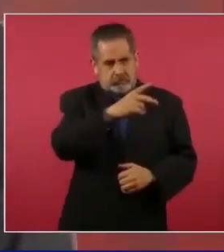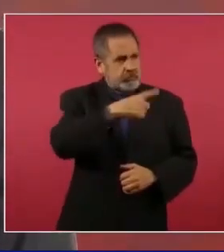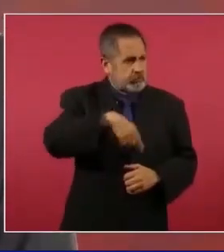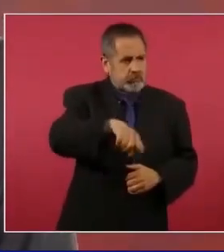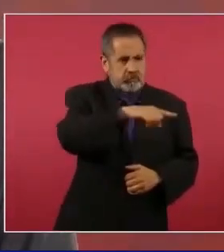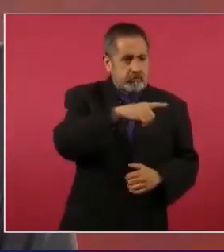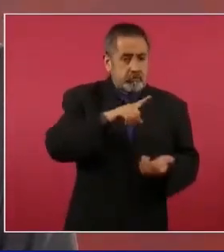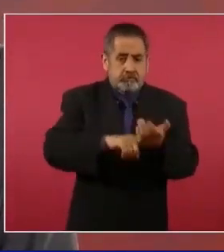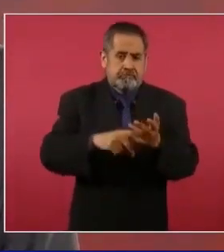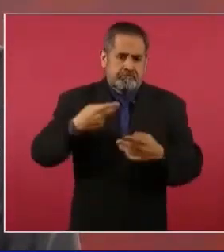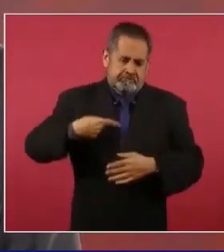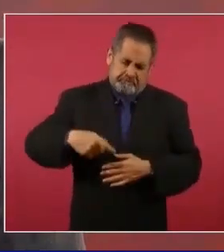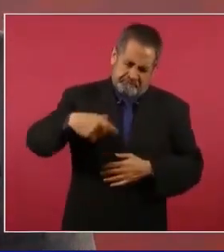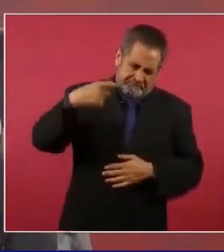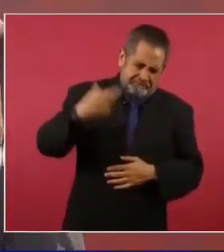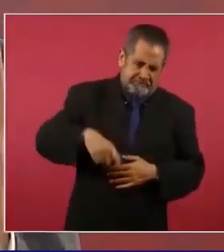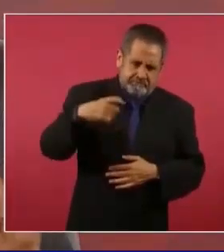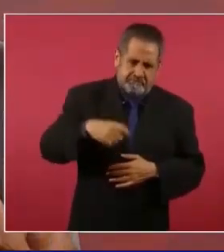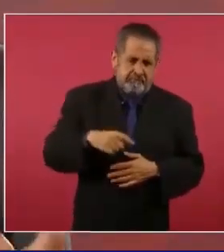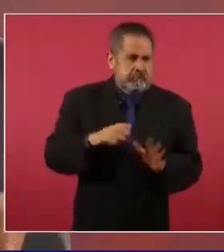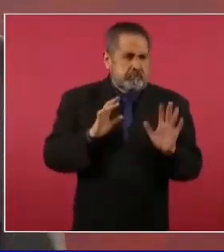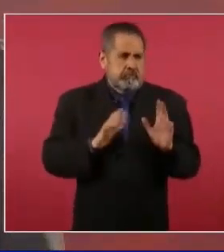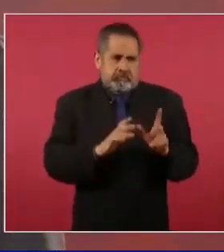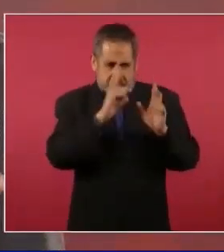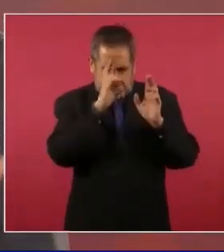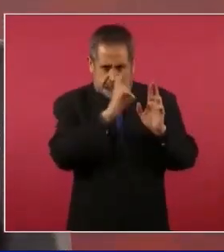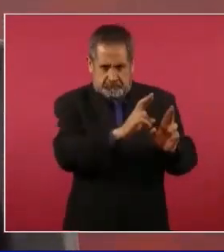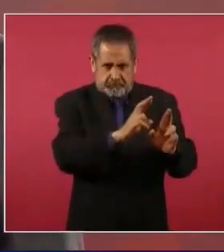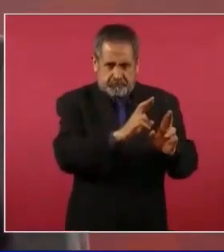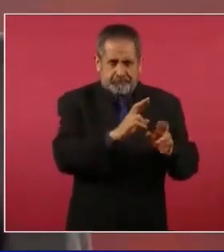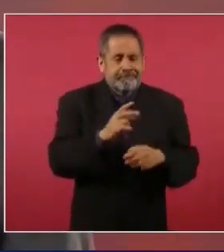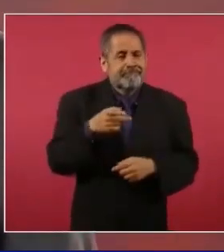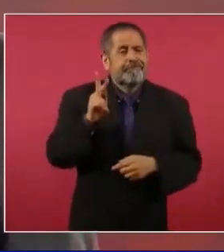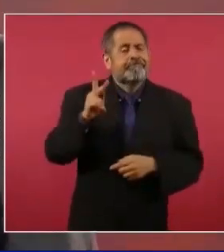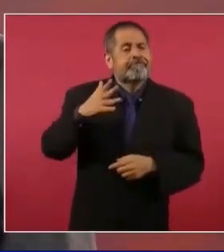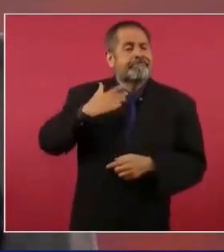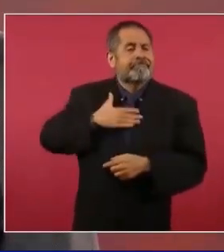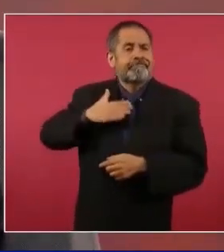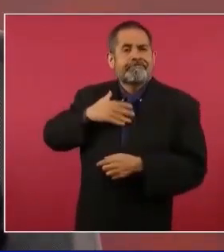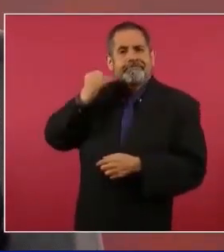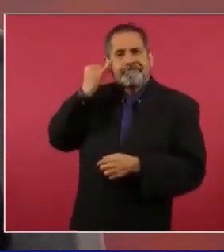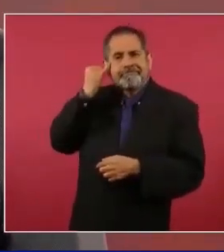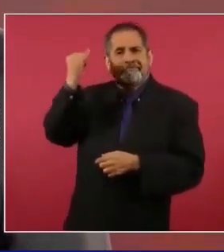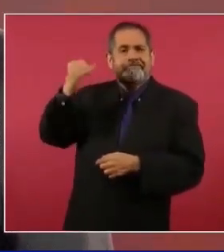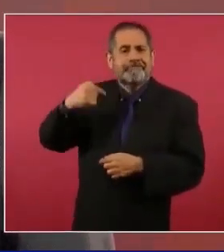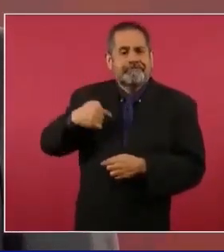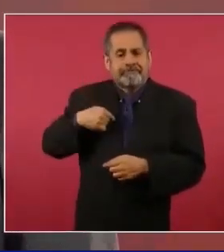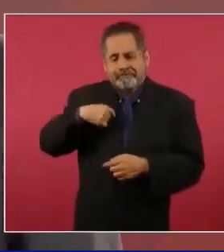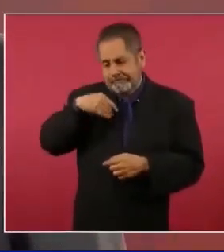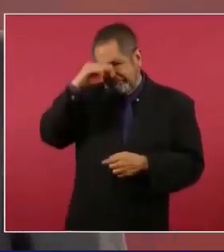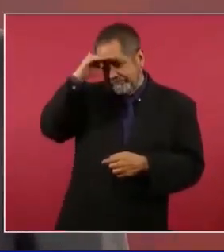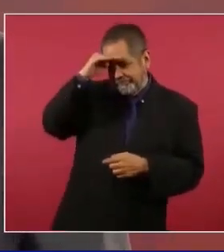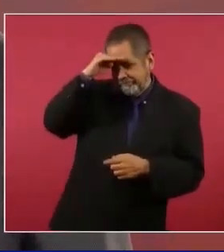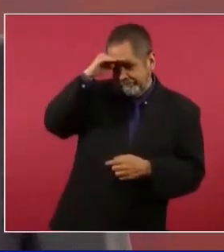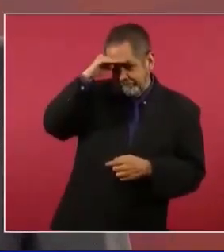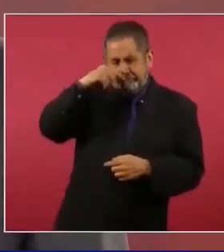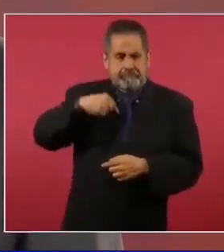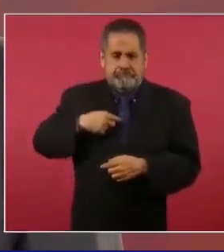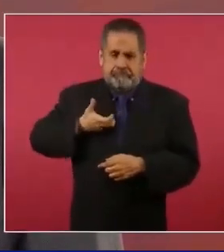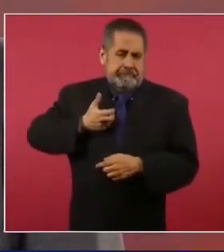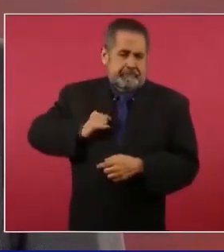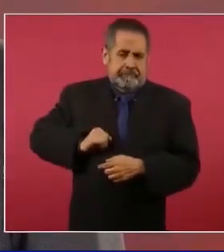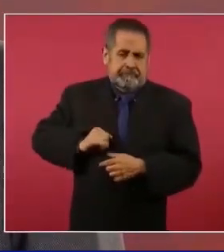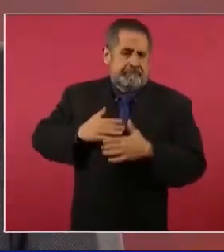todos, nada más que yo tengo una manera de pensar y de ser,